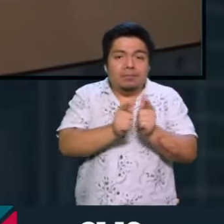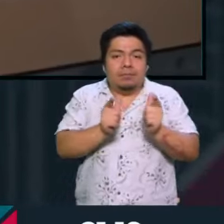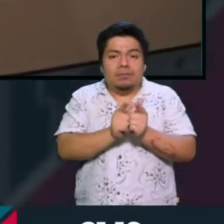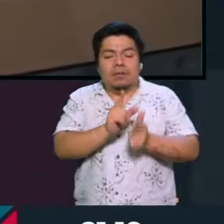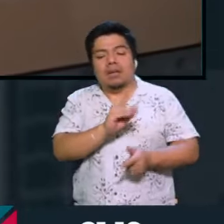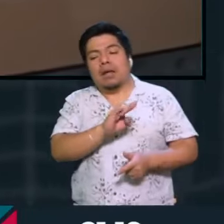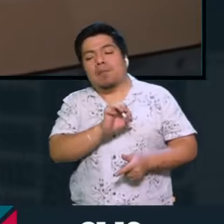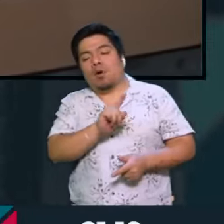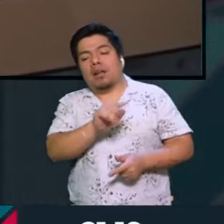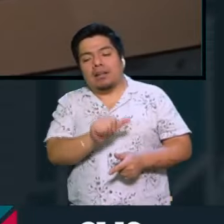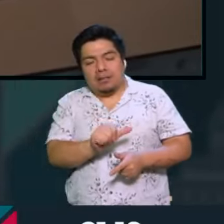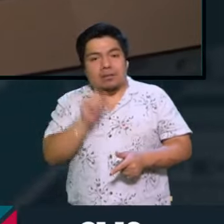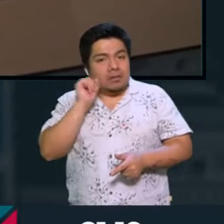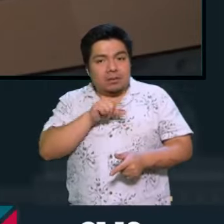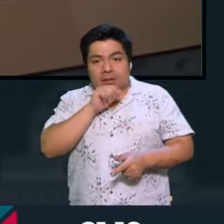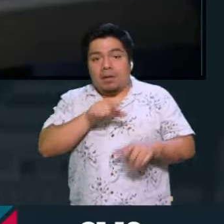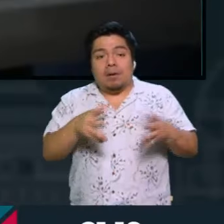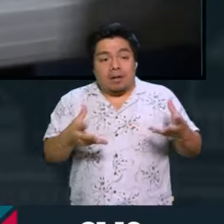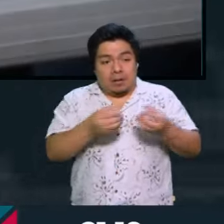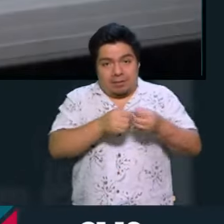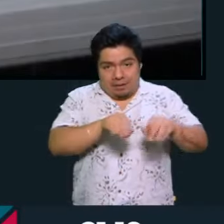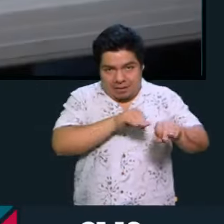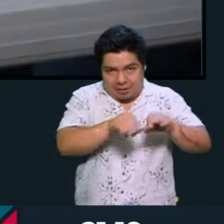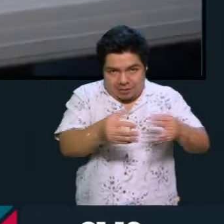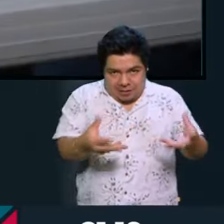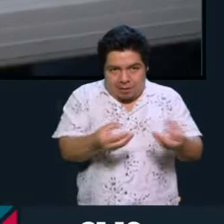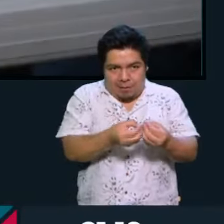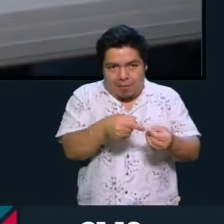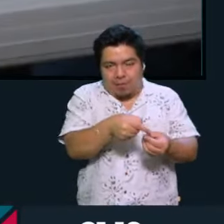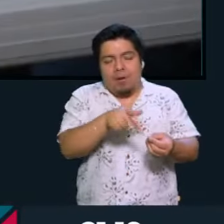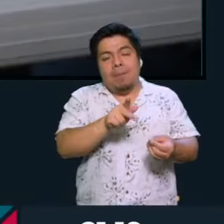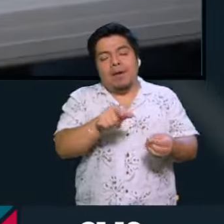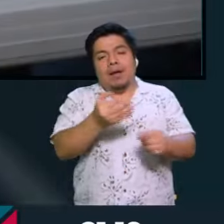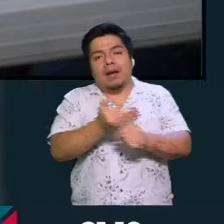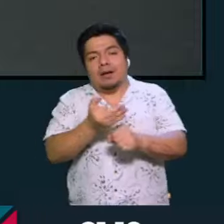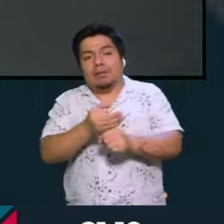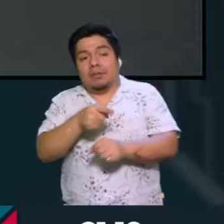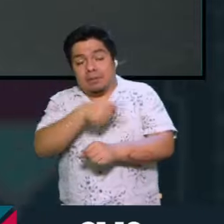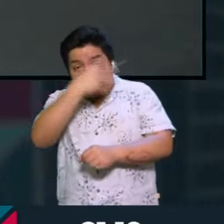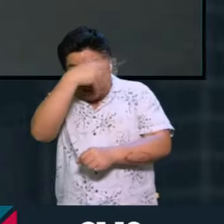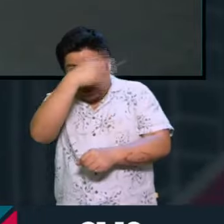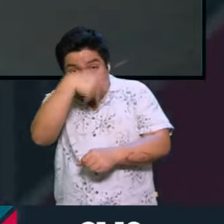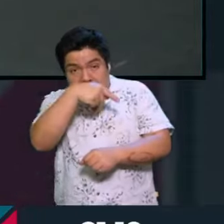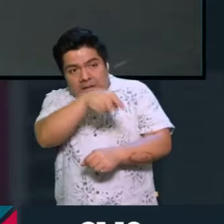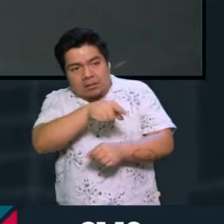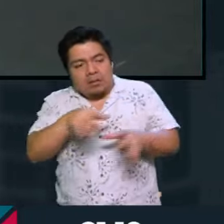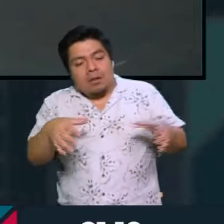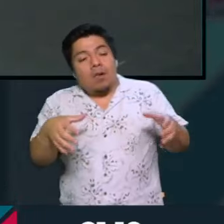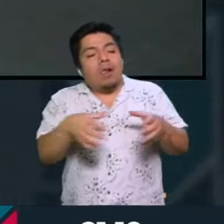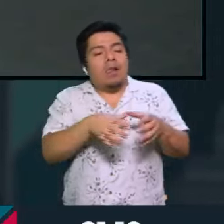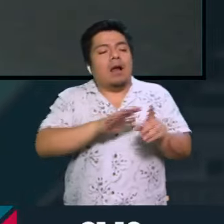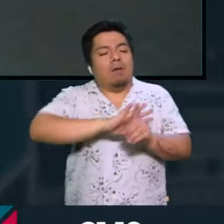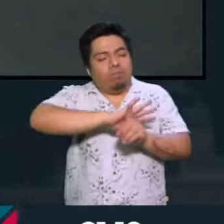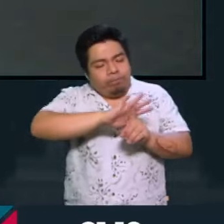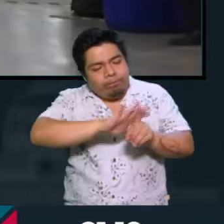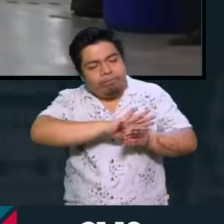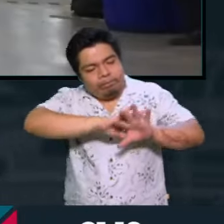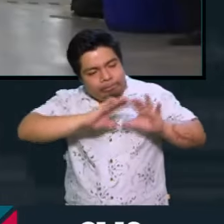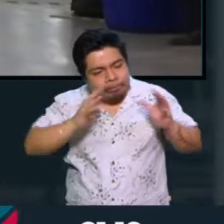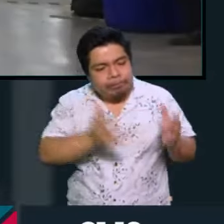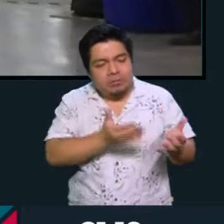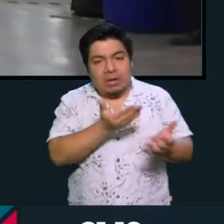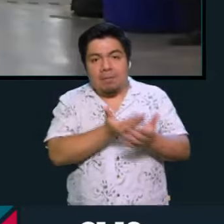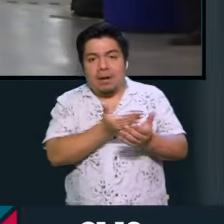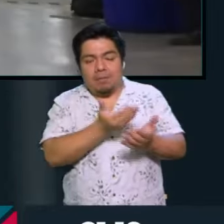por mucho tiempo fue el Partido de los Trabajadores. Y lo que es muy impresionante es que Donald Trump se hizo de ese electorado, ahí están las cifras,